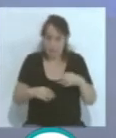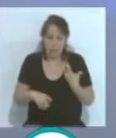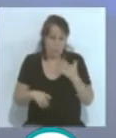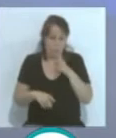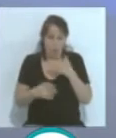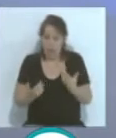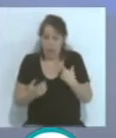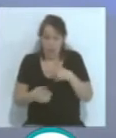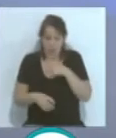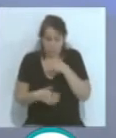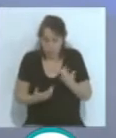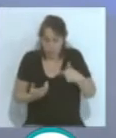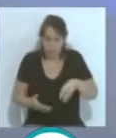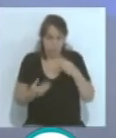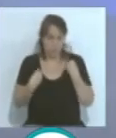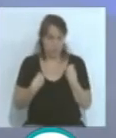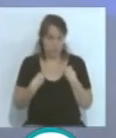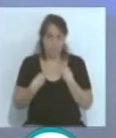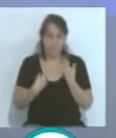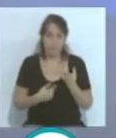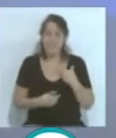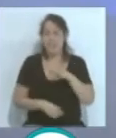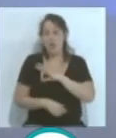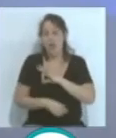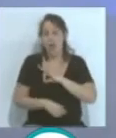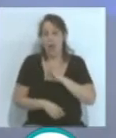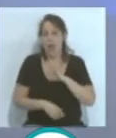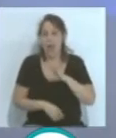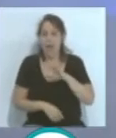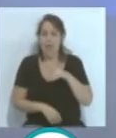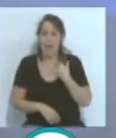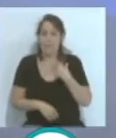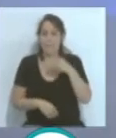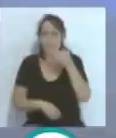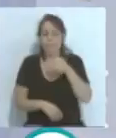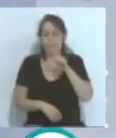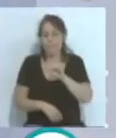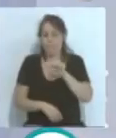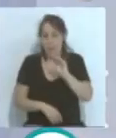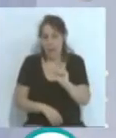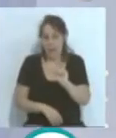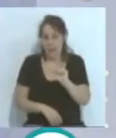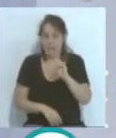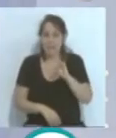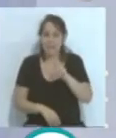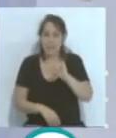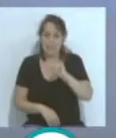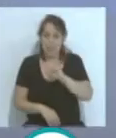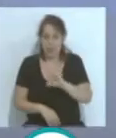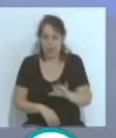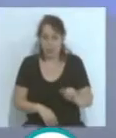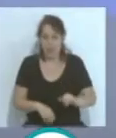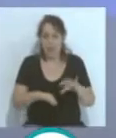ahora viviendo. Señora, doña Beatriz Anillo, muy buena, ¿cómo está usted? Muy buena, Hugo. Bueno, Beatriz, nuestra